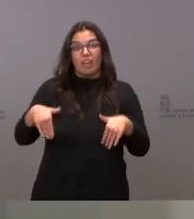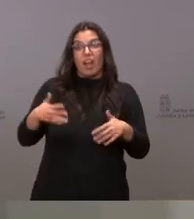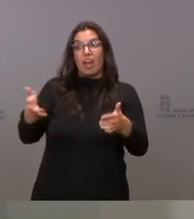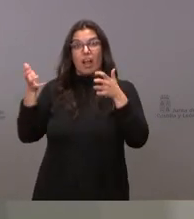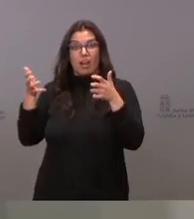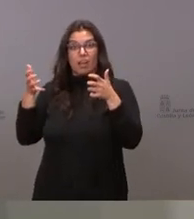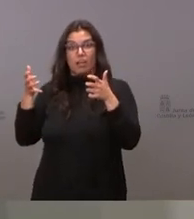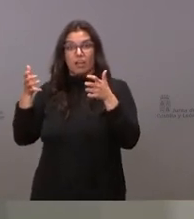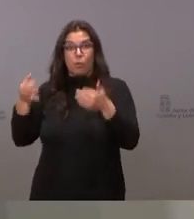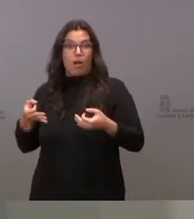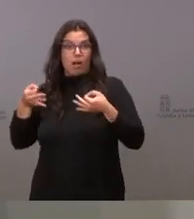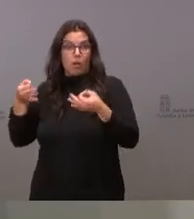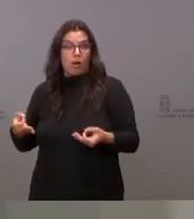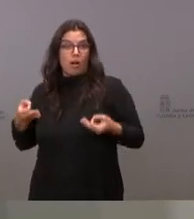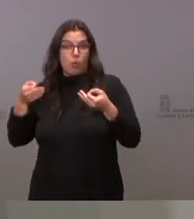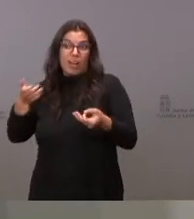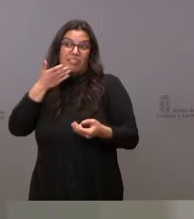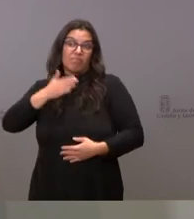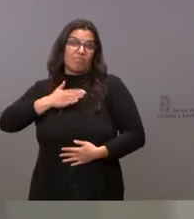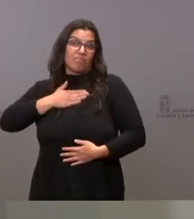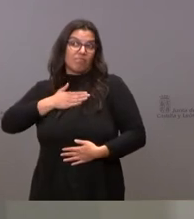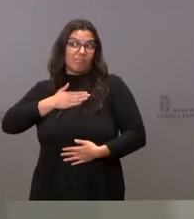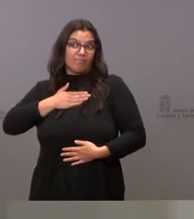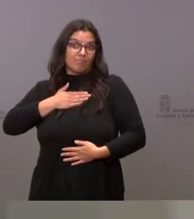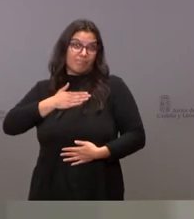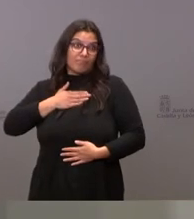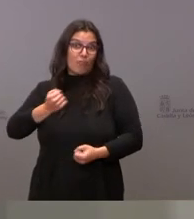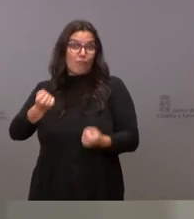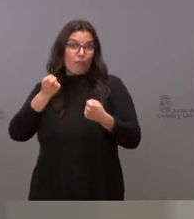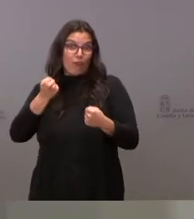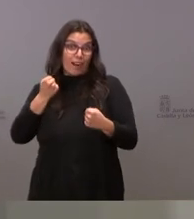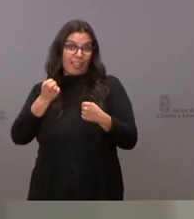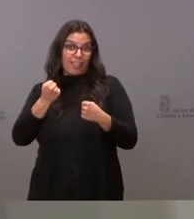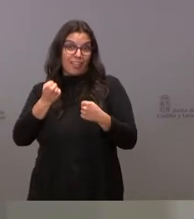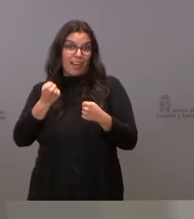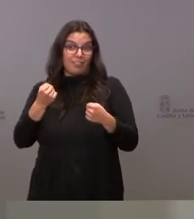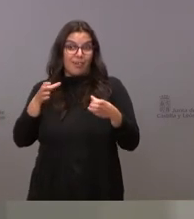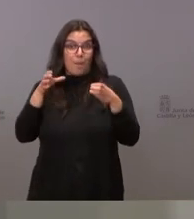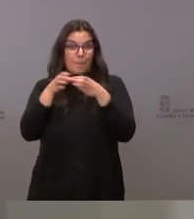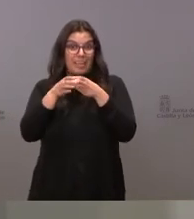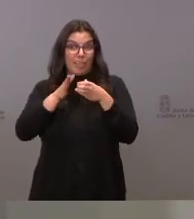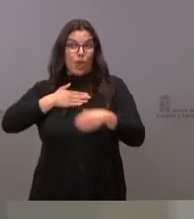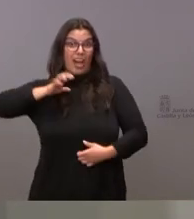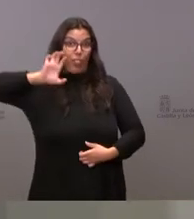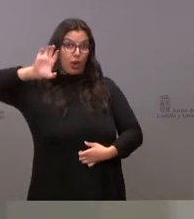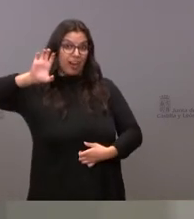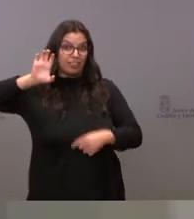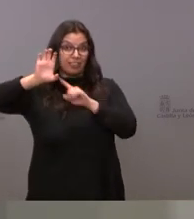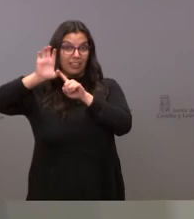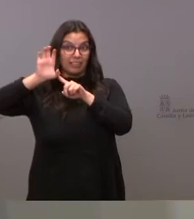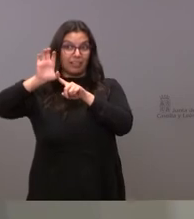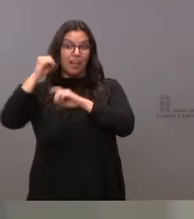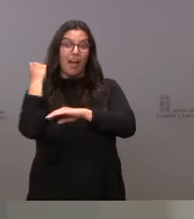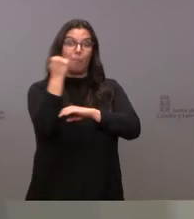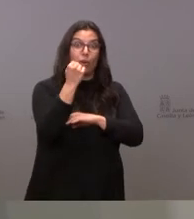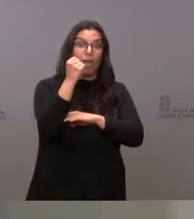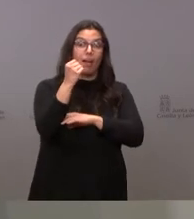quienes tienen la fuerza de los partidos nacionalistas para decidir la permanencia o no de unos